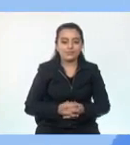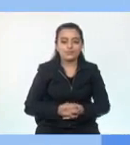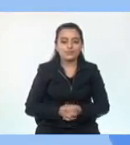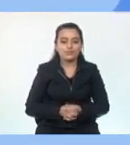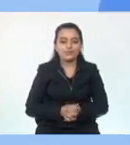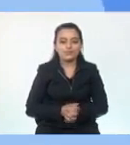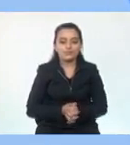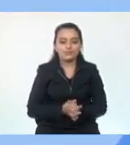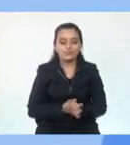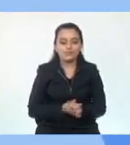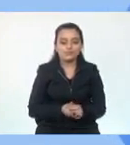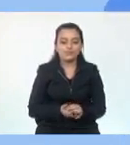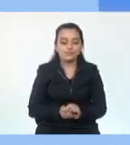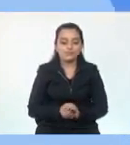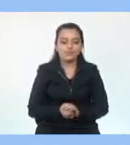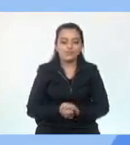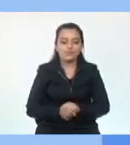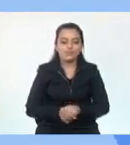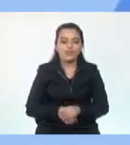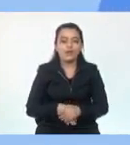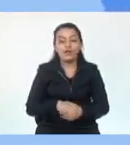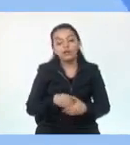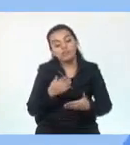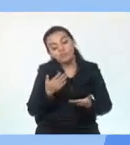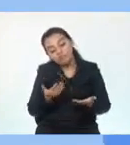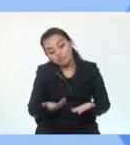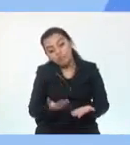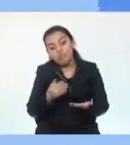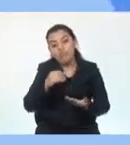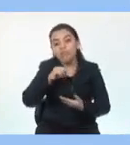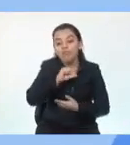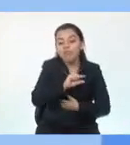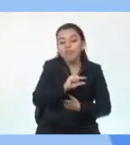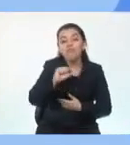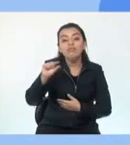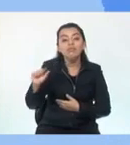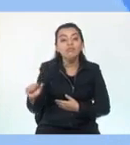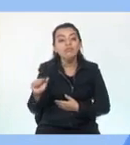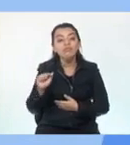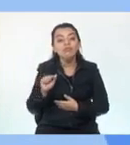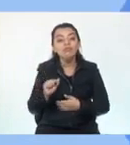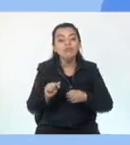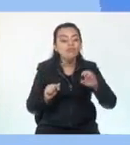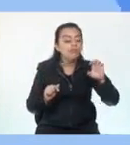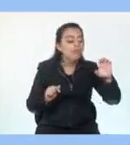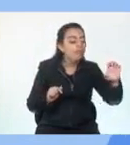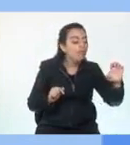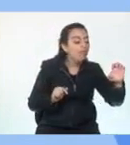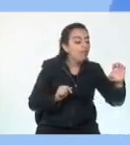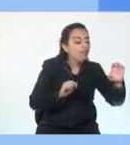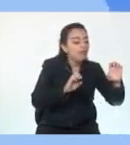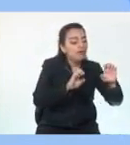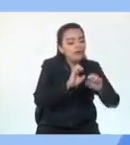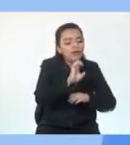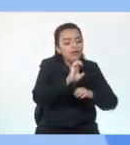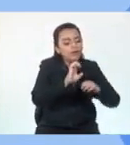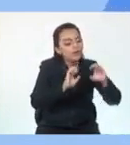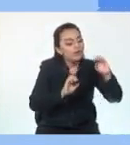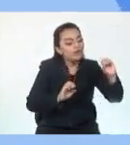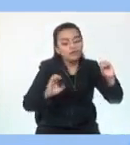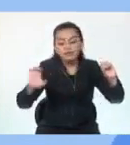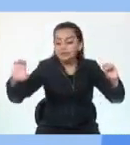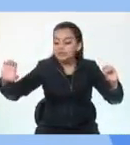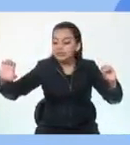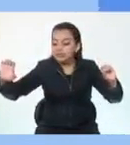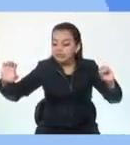Según la nomenclatura, las calles están en sentido de este a oeste o viceversa y